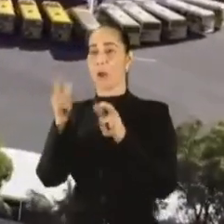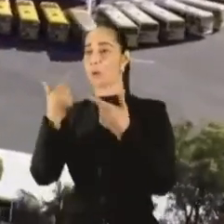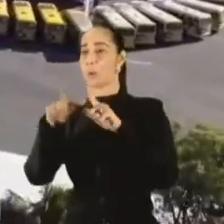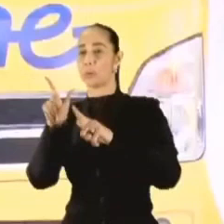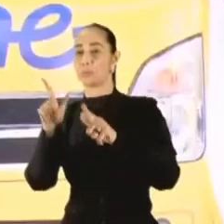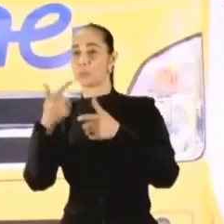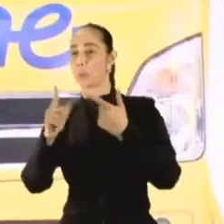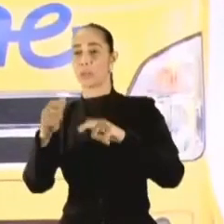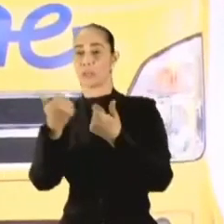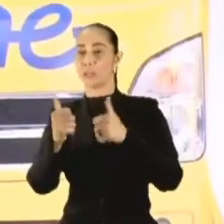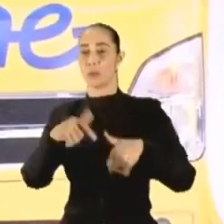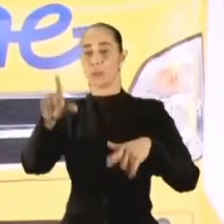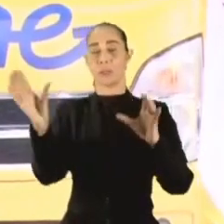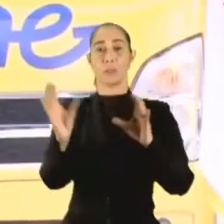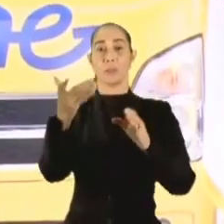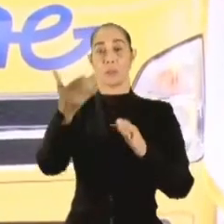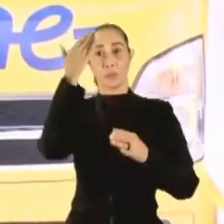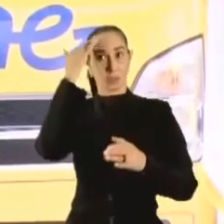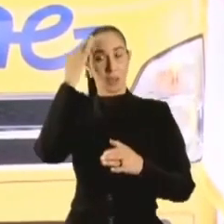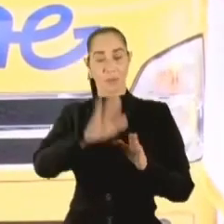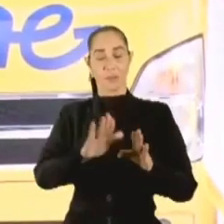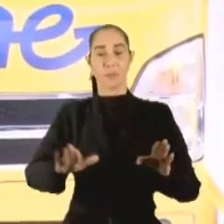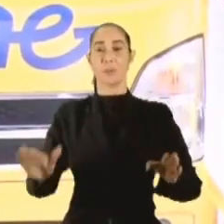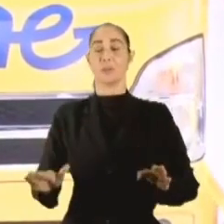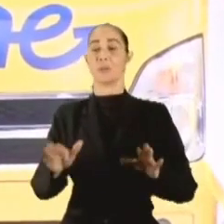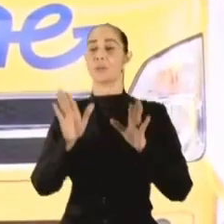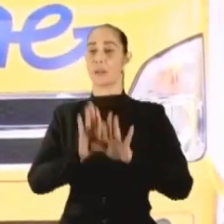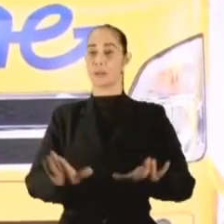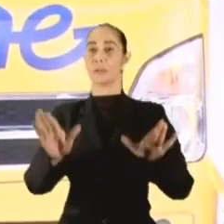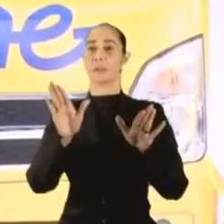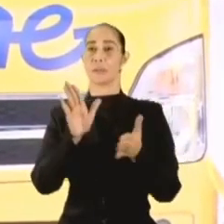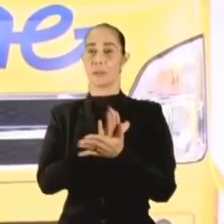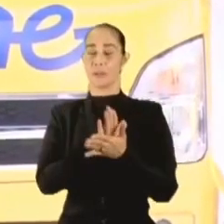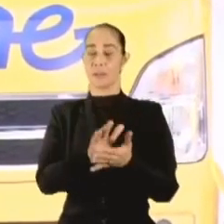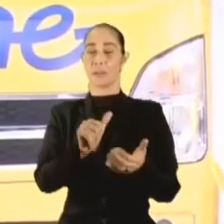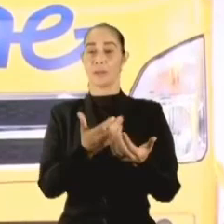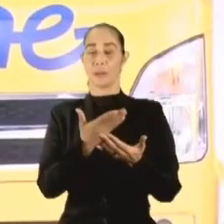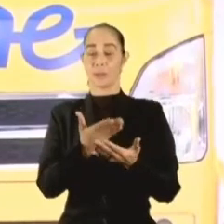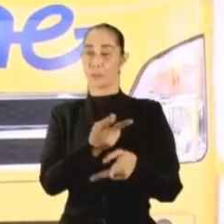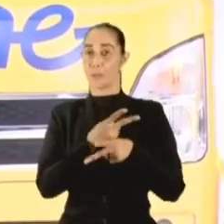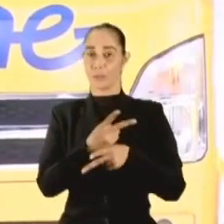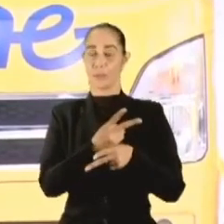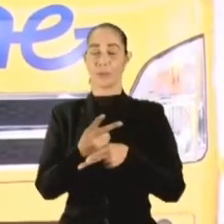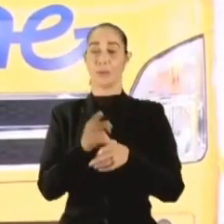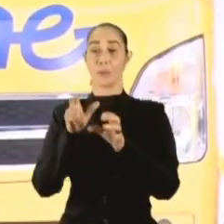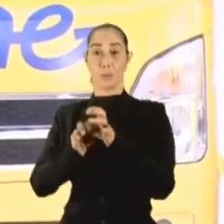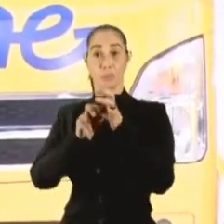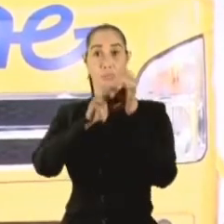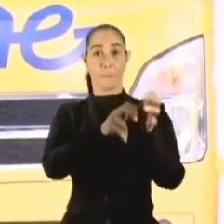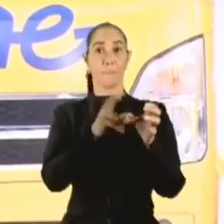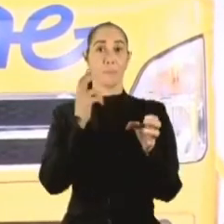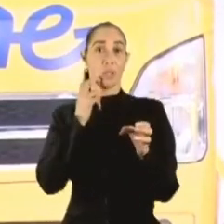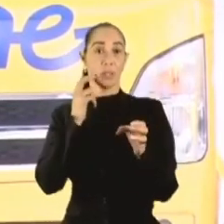otra actividad porque saben que sus hijos e hijas estarán en mejor mano con un transporte que no